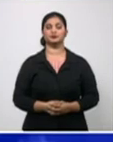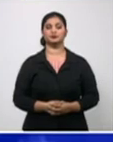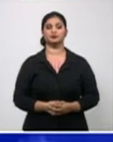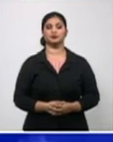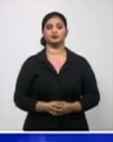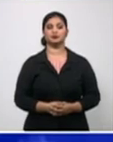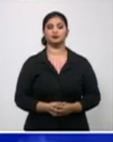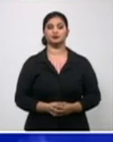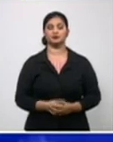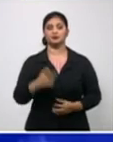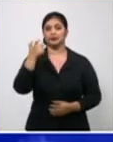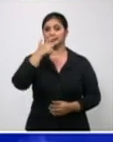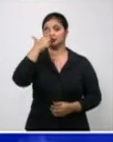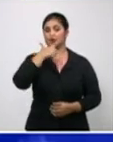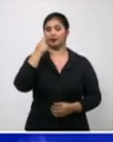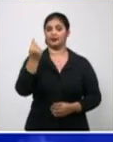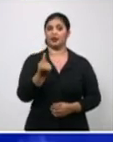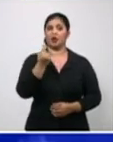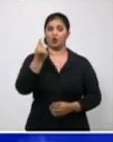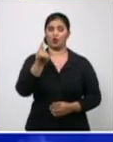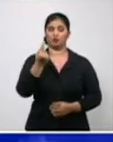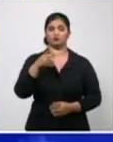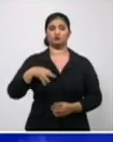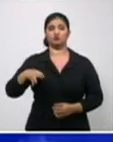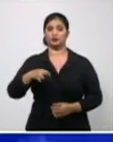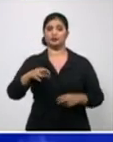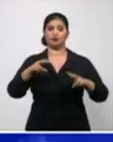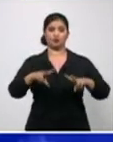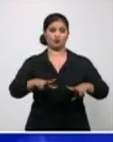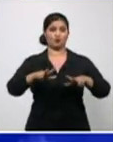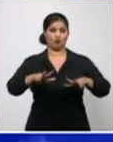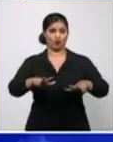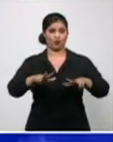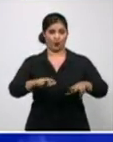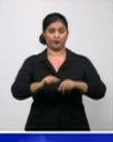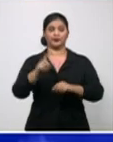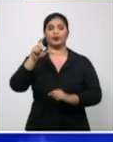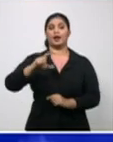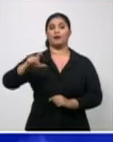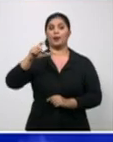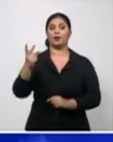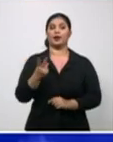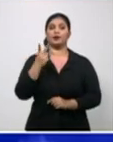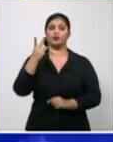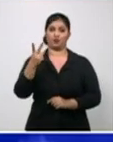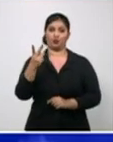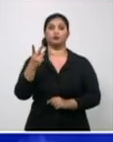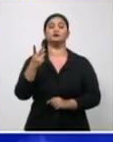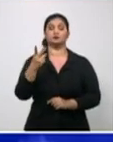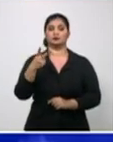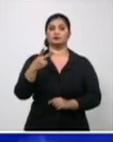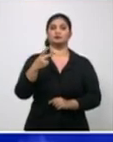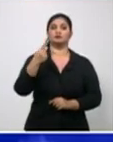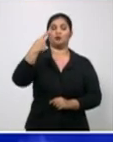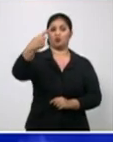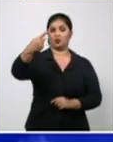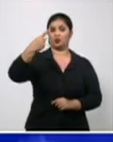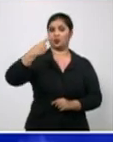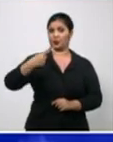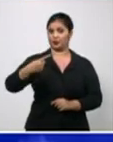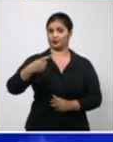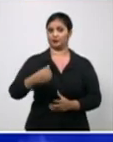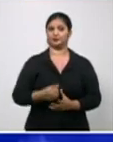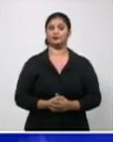paciente importado de Morón. De Camagüey, dos importados. De Nuevitas y Guaymar, uno de cada uno.